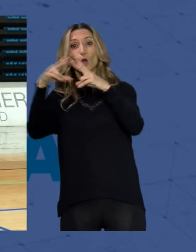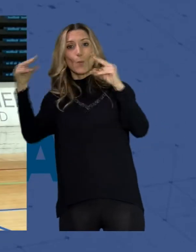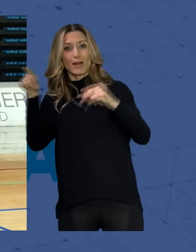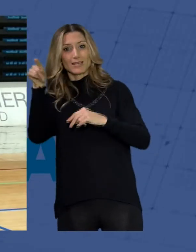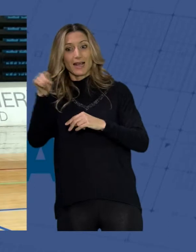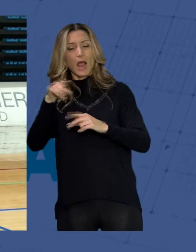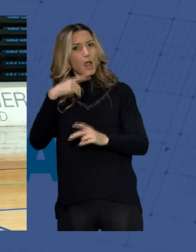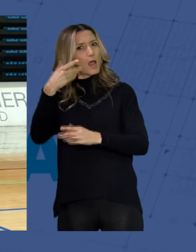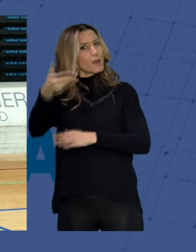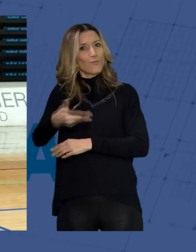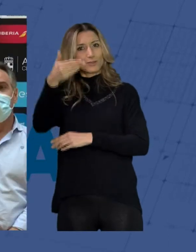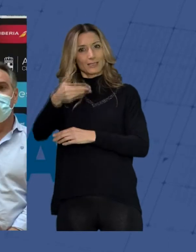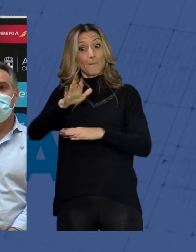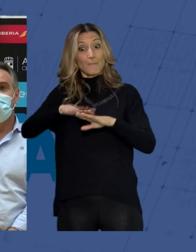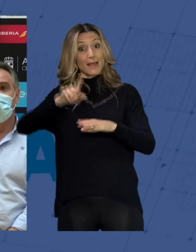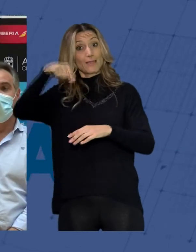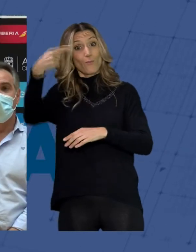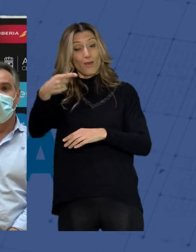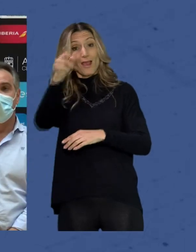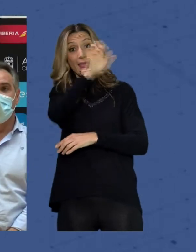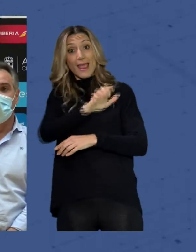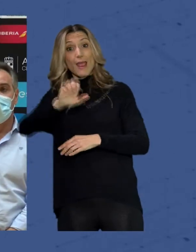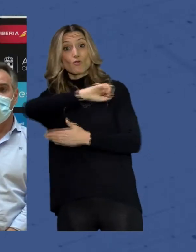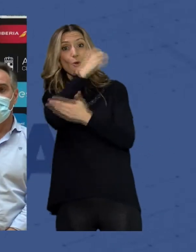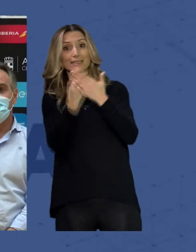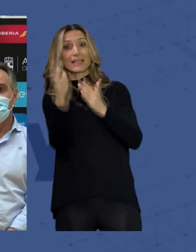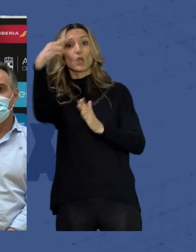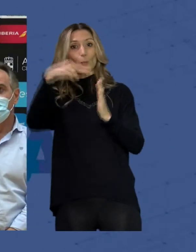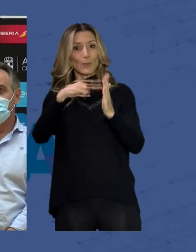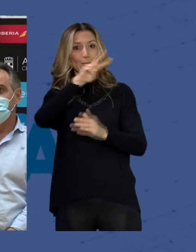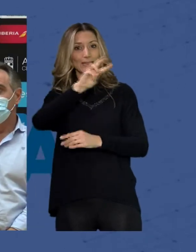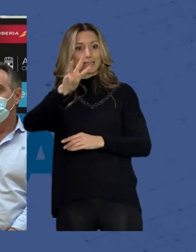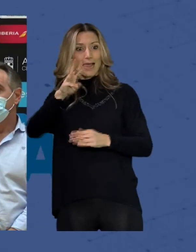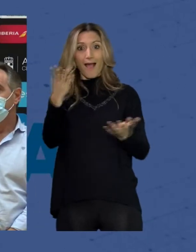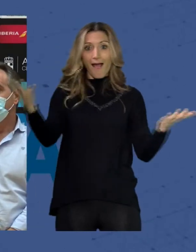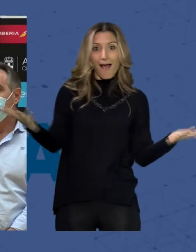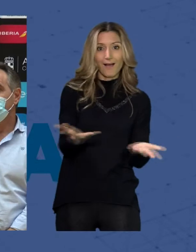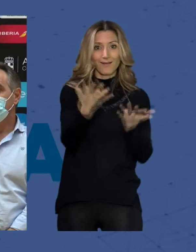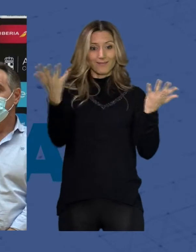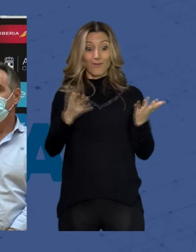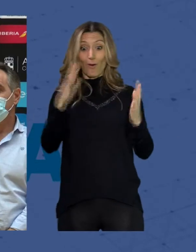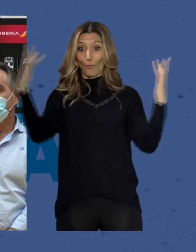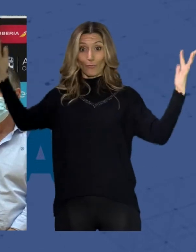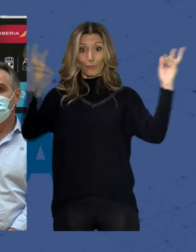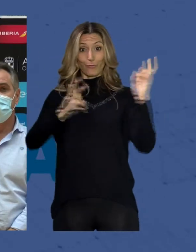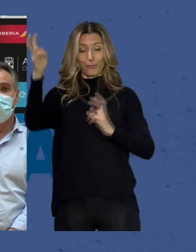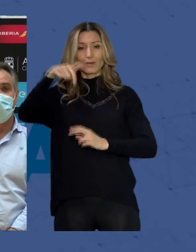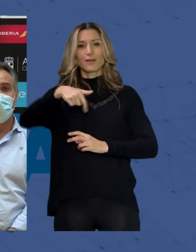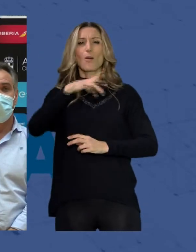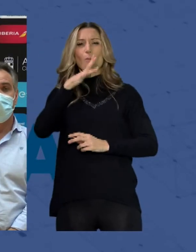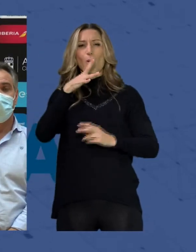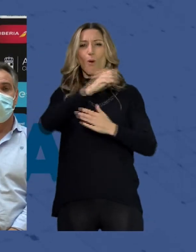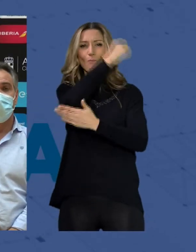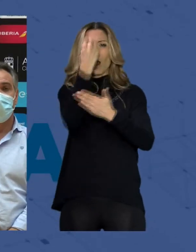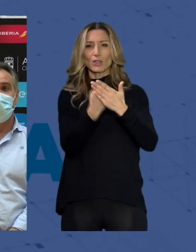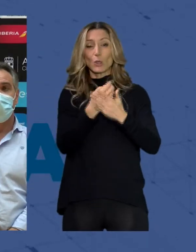Eurobasket 2023 animaros a asistir al partido va a ser el primer partido que el seleccionador español